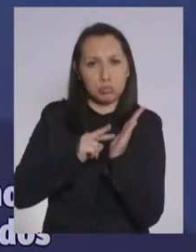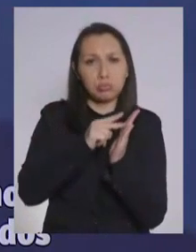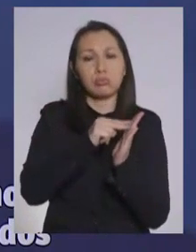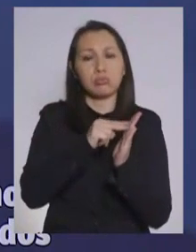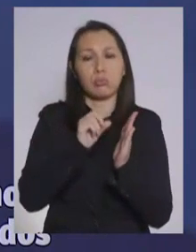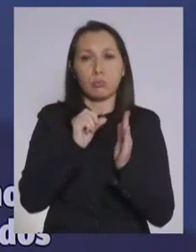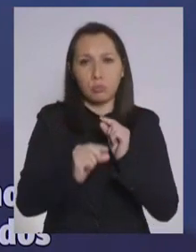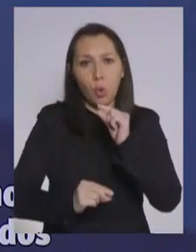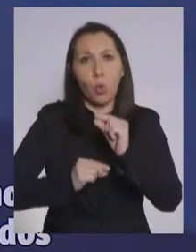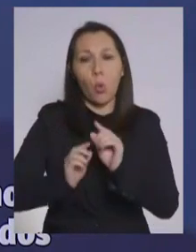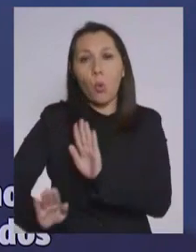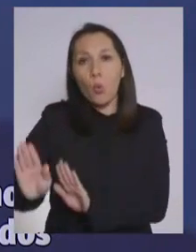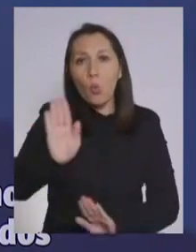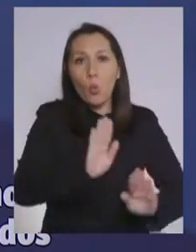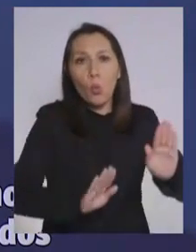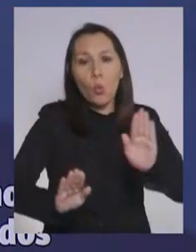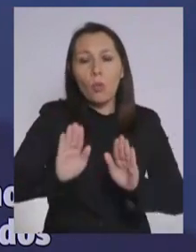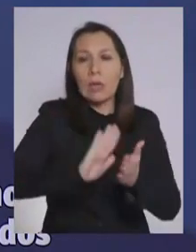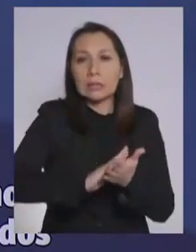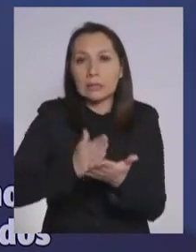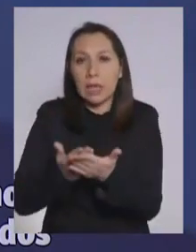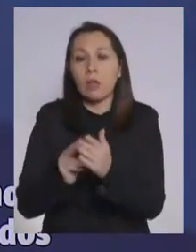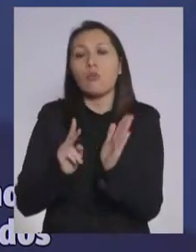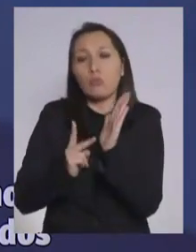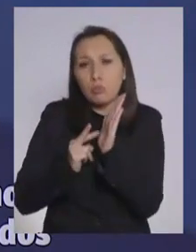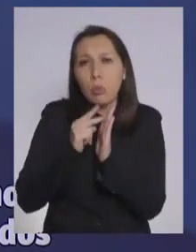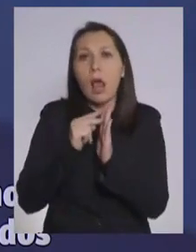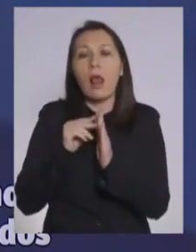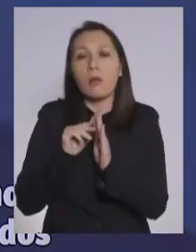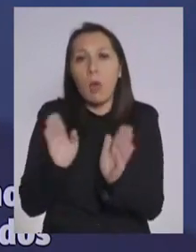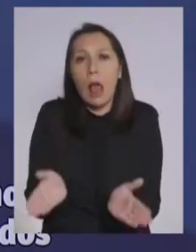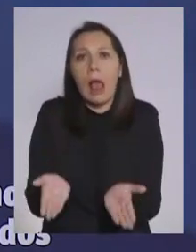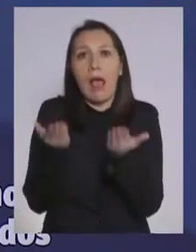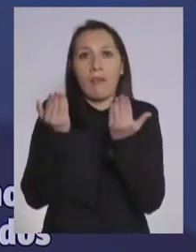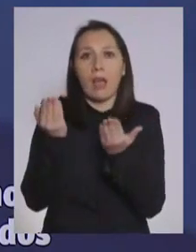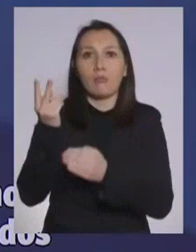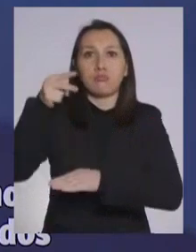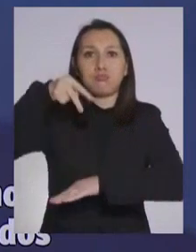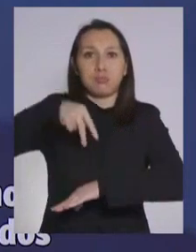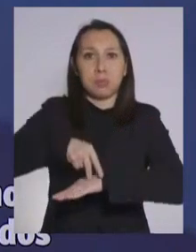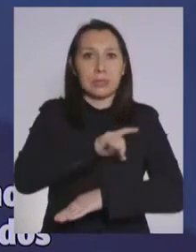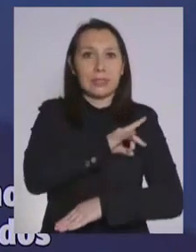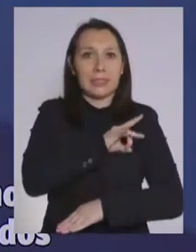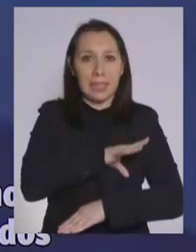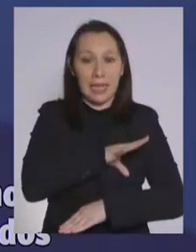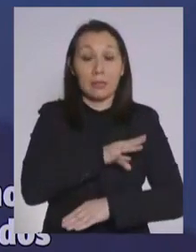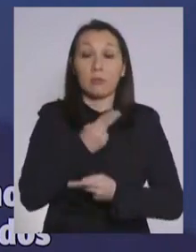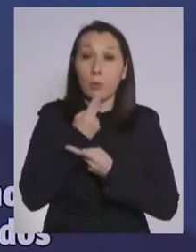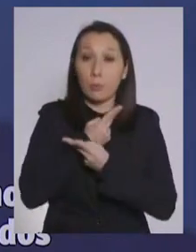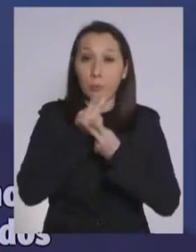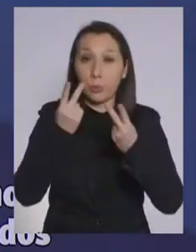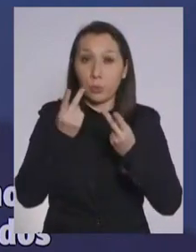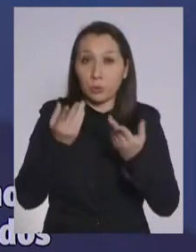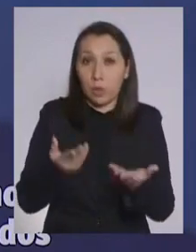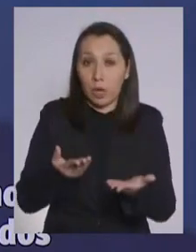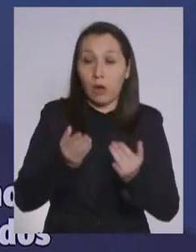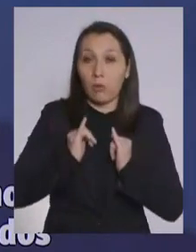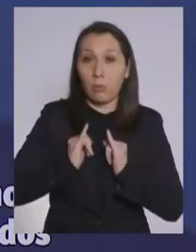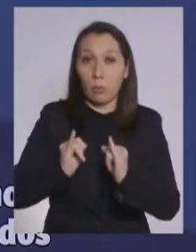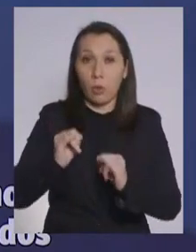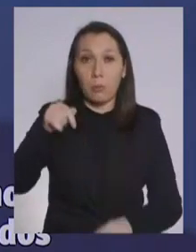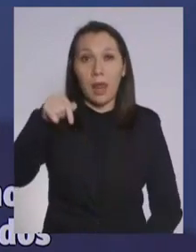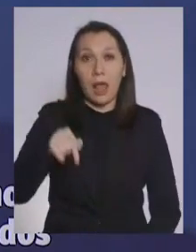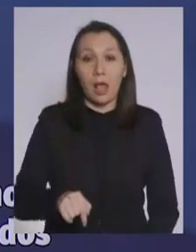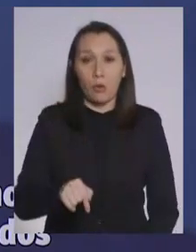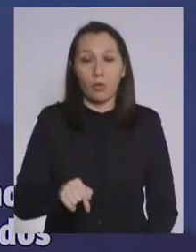cuidando la salud, paso a paso levantando Chile. Entre los anuncios que tengo que dar a conocer hoy